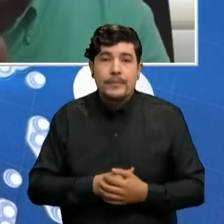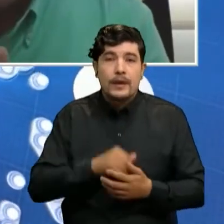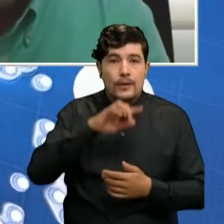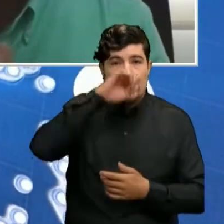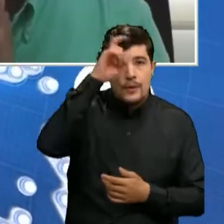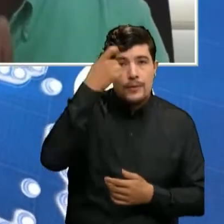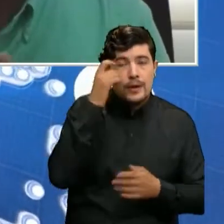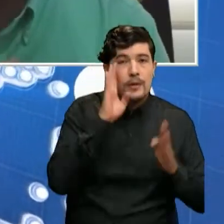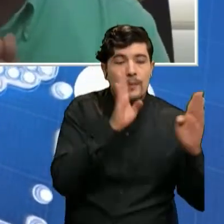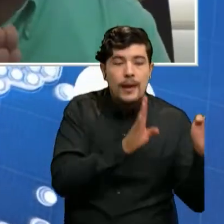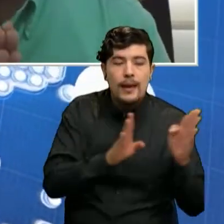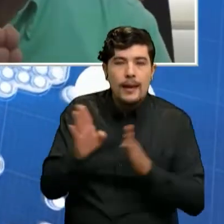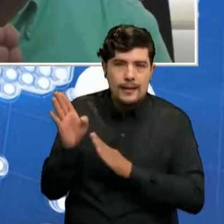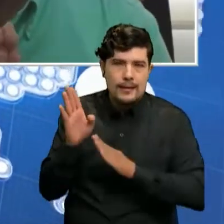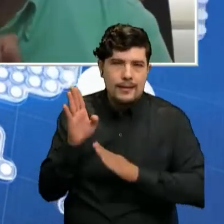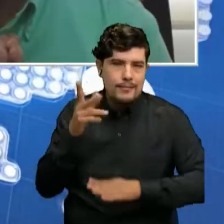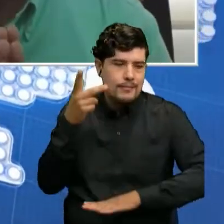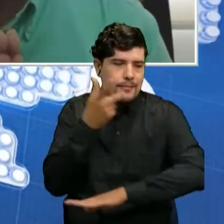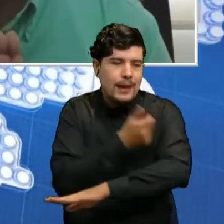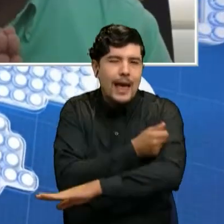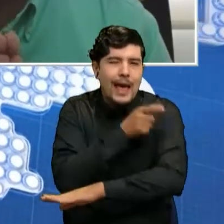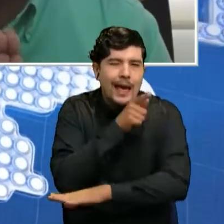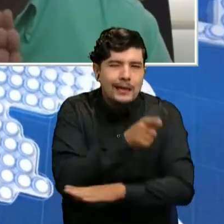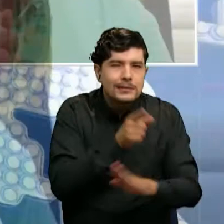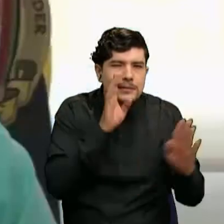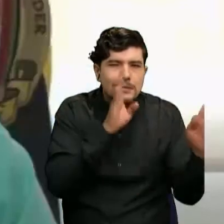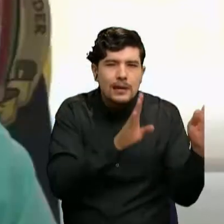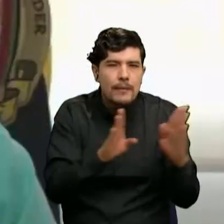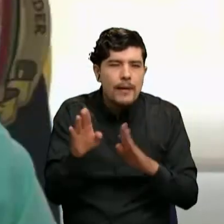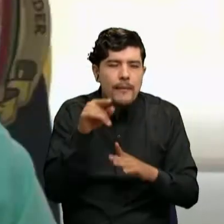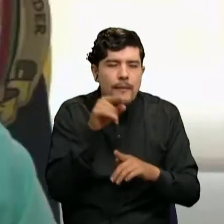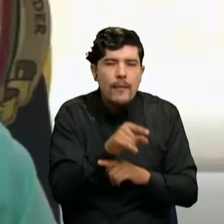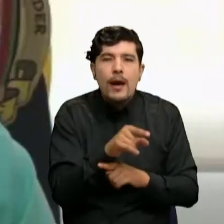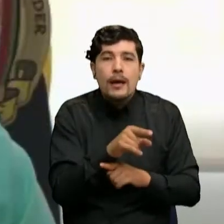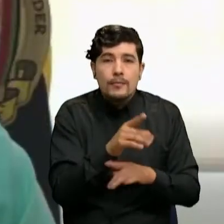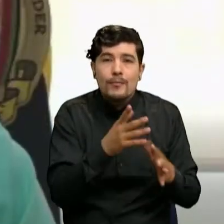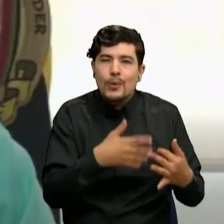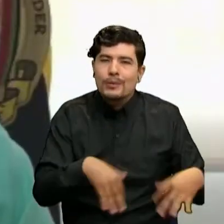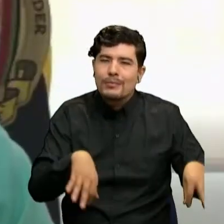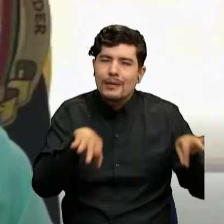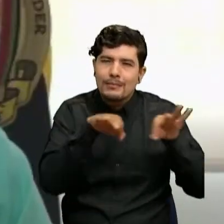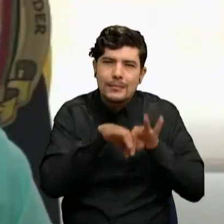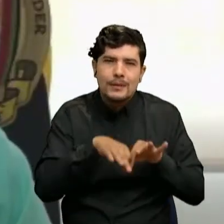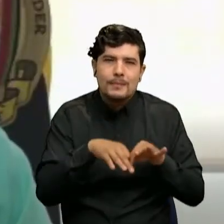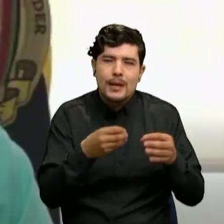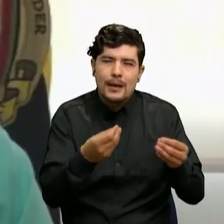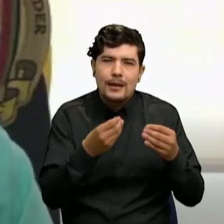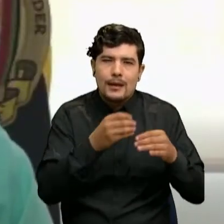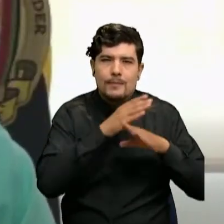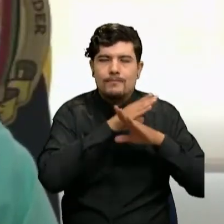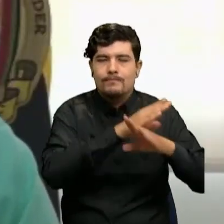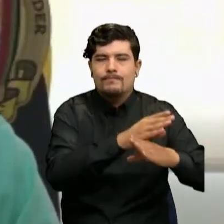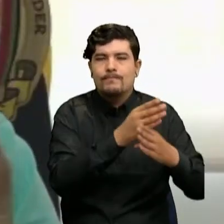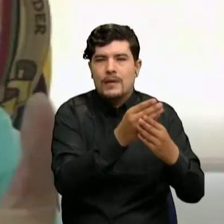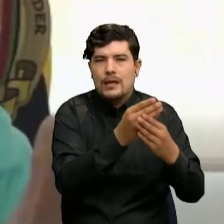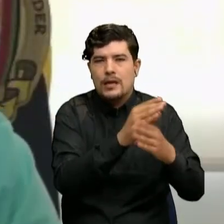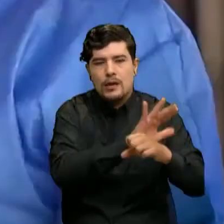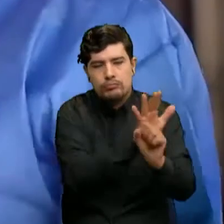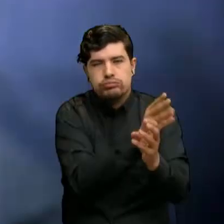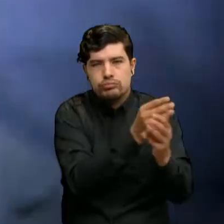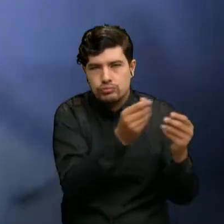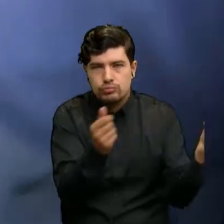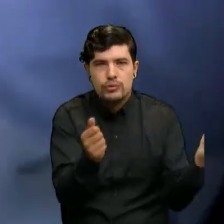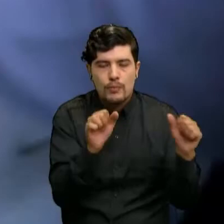vacunación, que sin duda ese va a ser realmente, pues digamos, el antídoto frente a esta situación de pandemia y